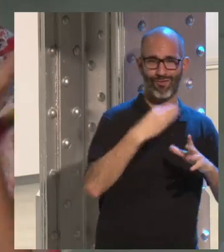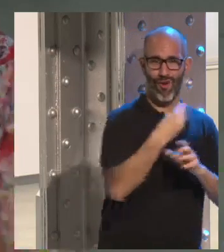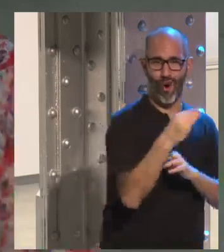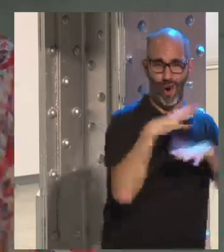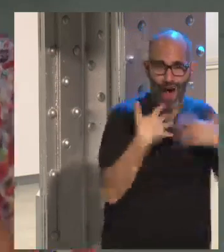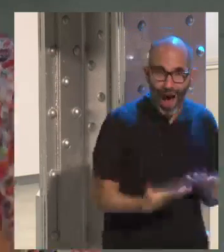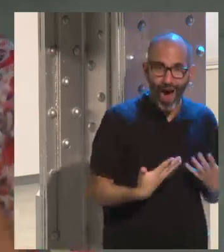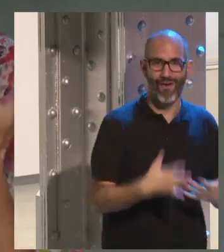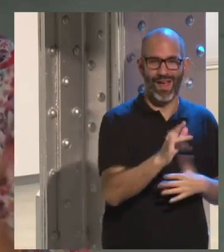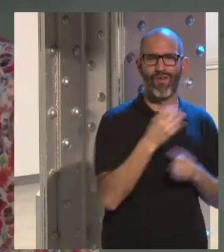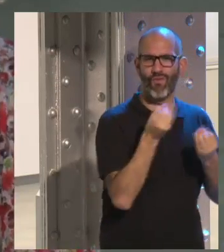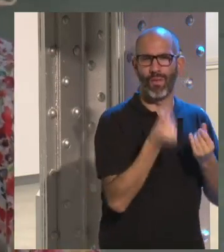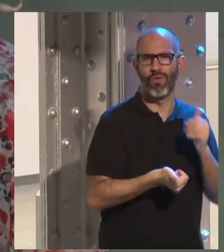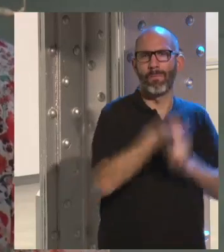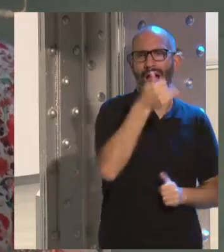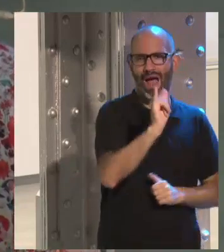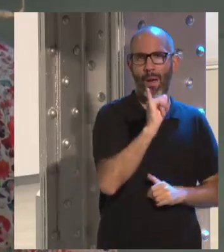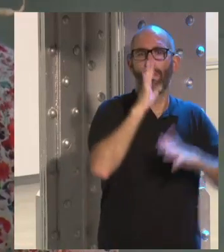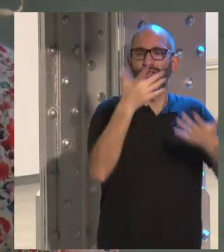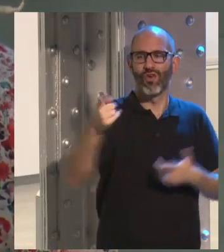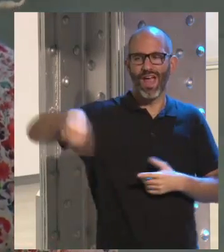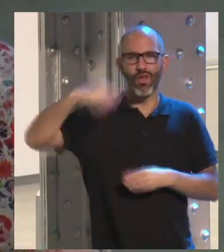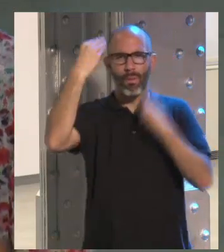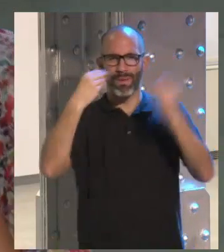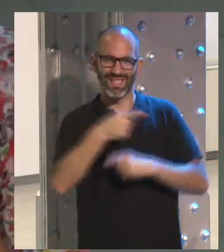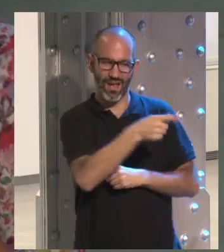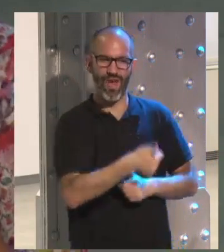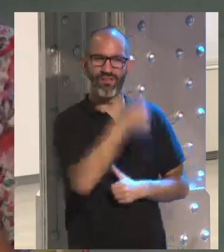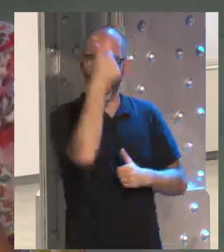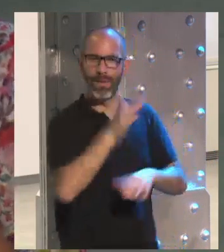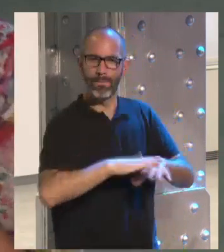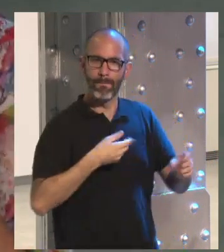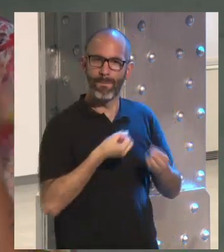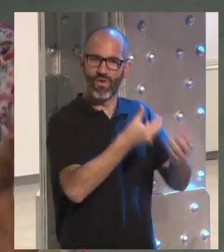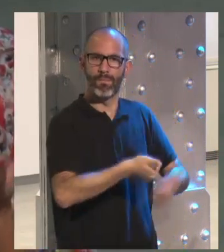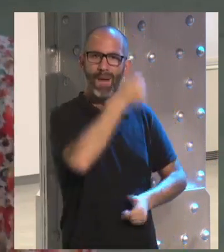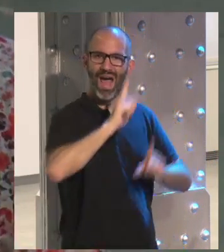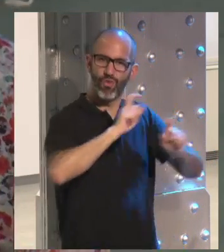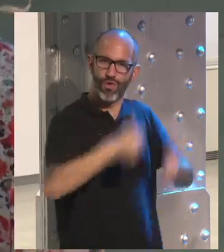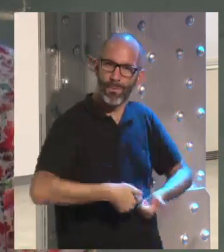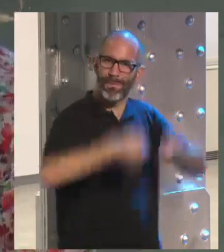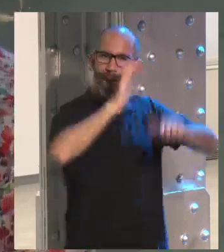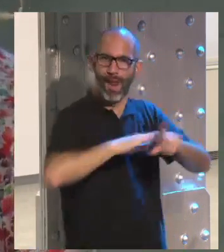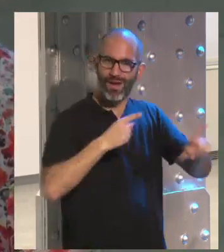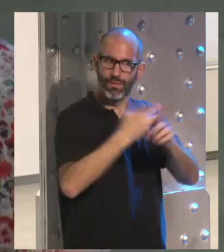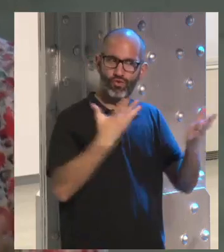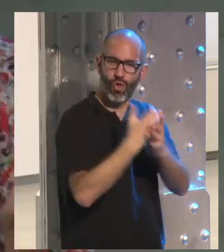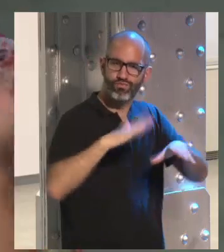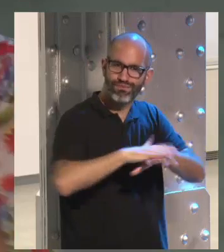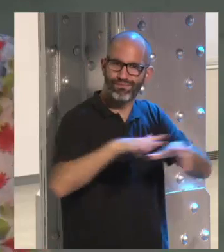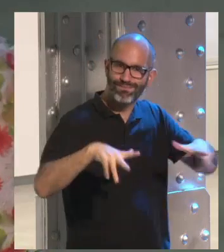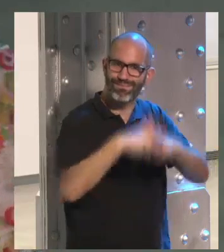necesario darle, aún así, darle más información y más educación digital.